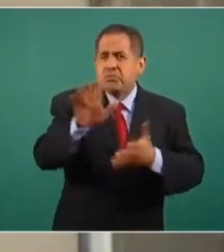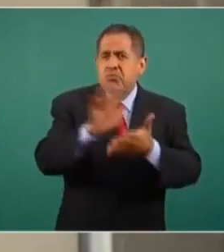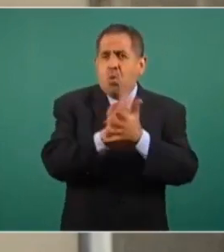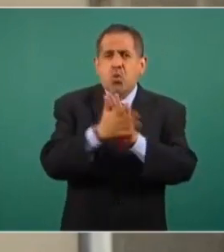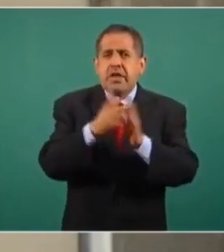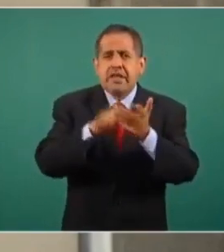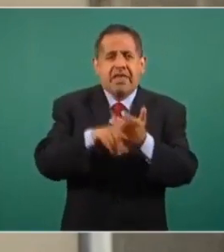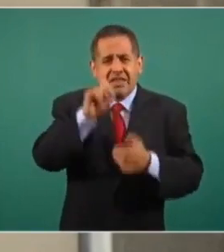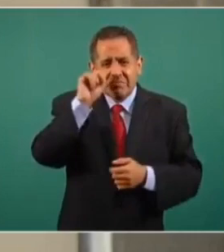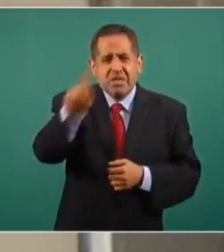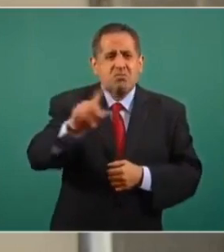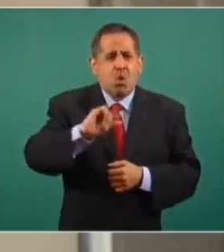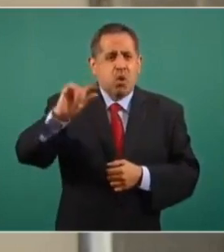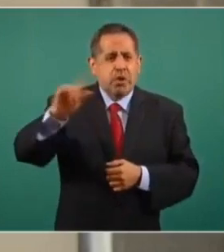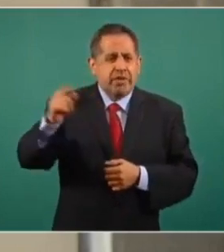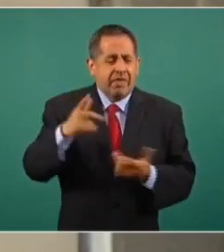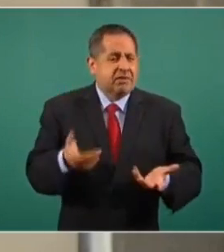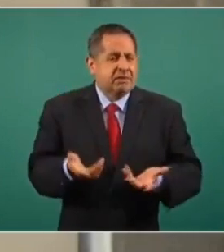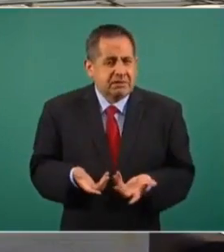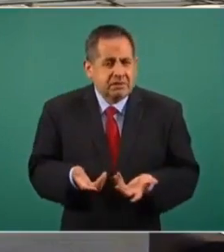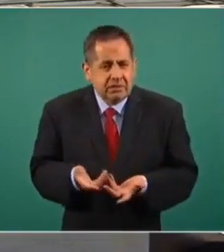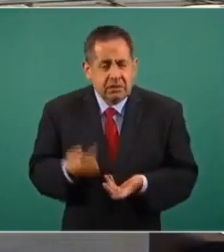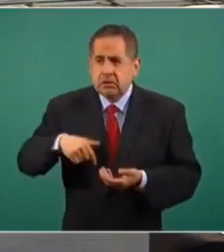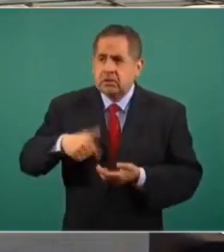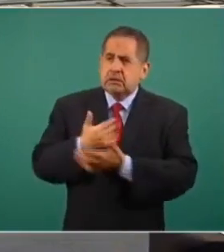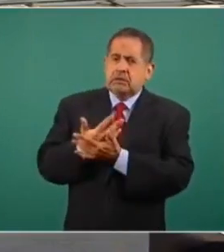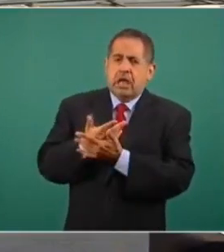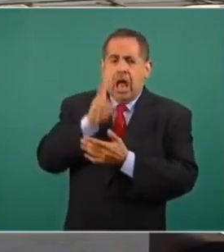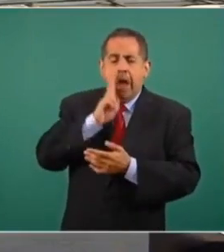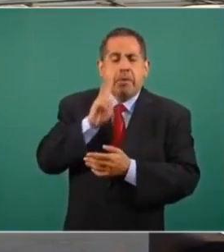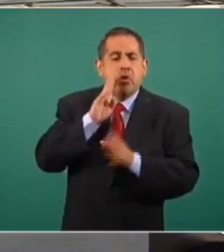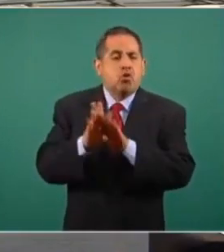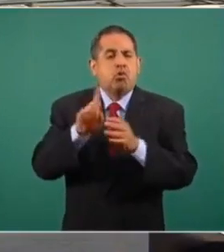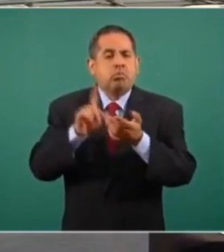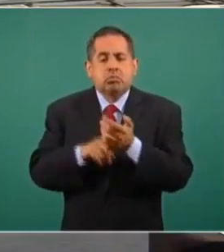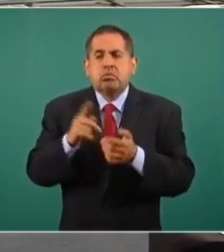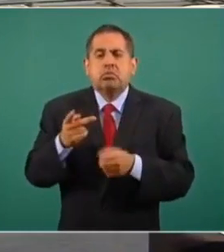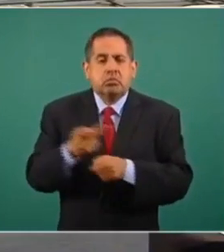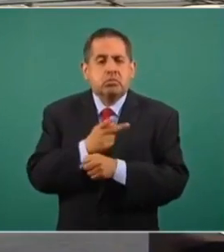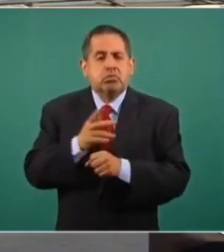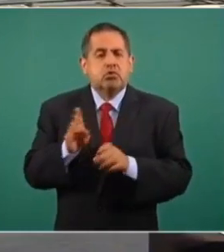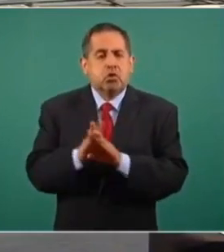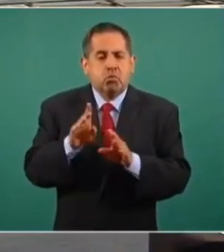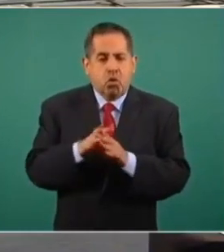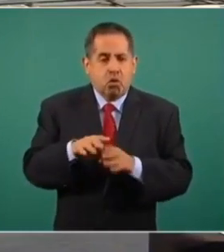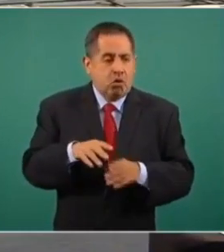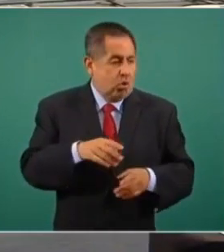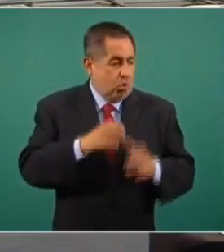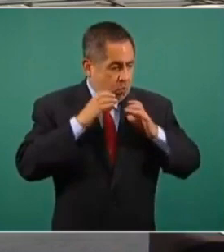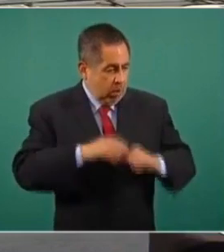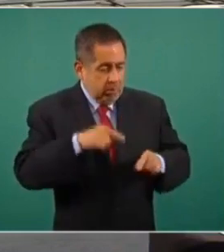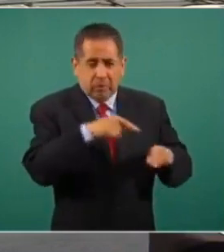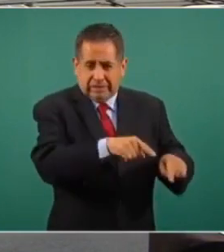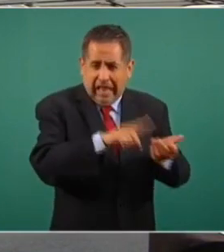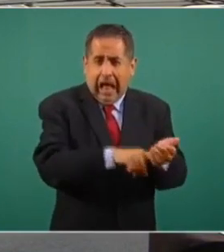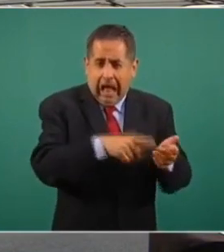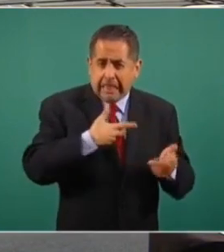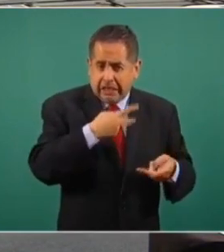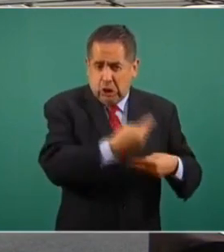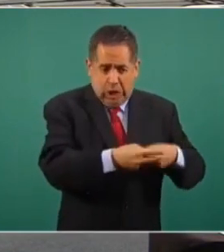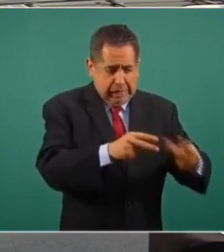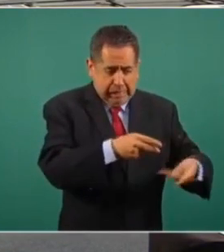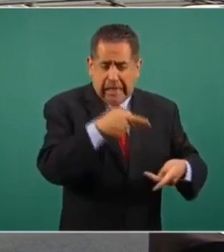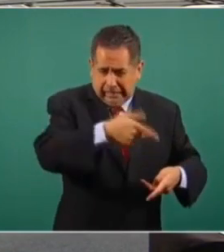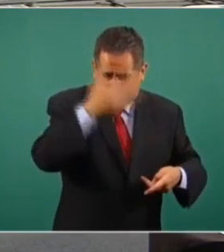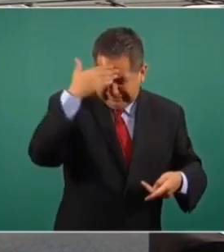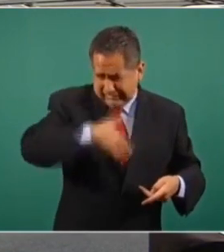de esa entidad y estamos como esperando a ver en qué momento vamos a poder sacar esos cuerpos que sabemos que están en esas dos fosas.